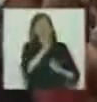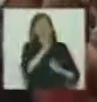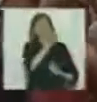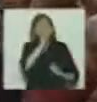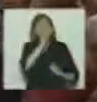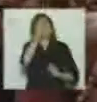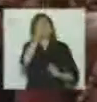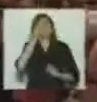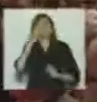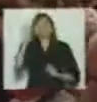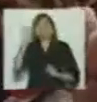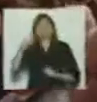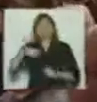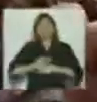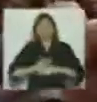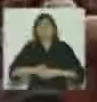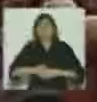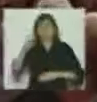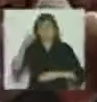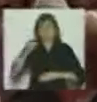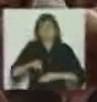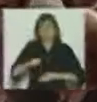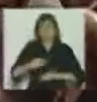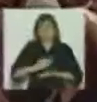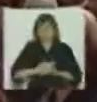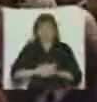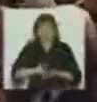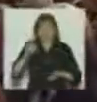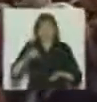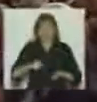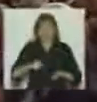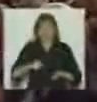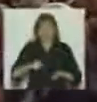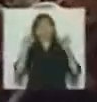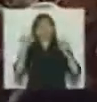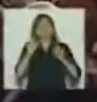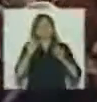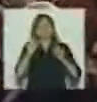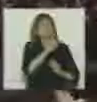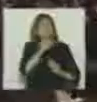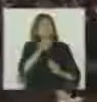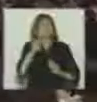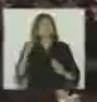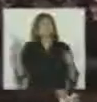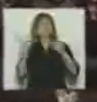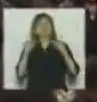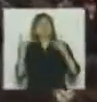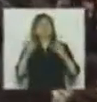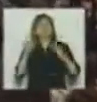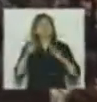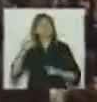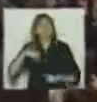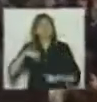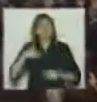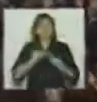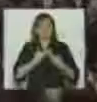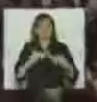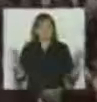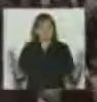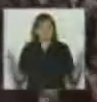asigna directamente una señal de televisión abierta. Fíjense ustedes,